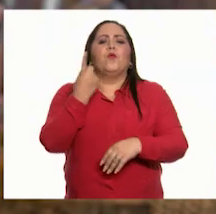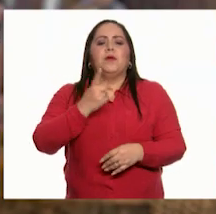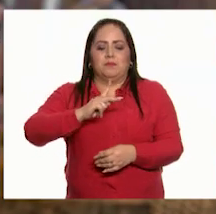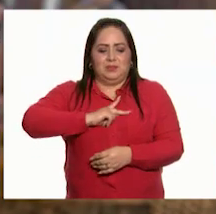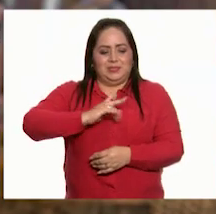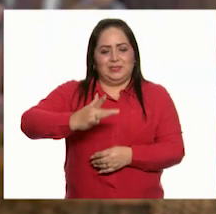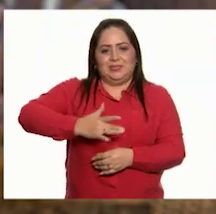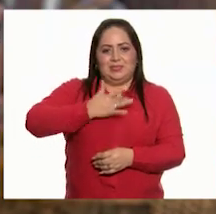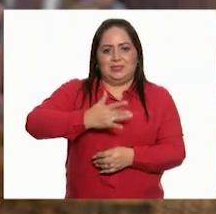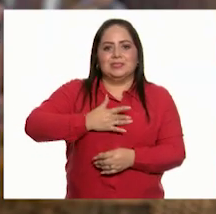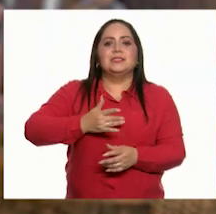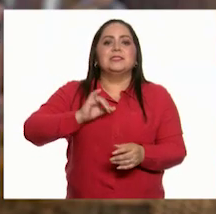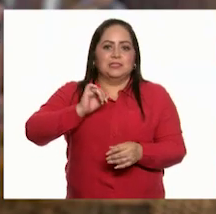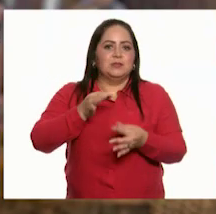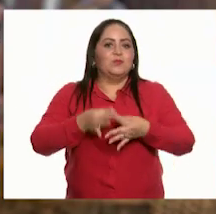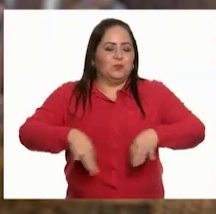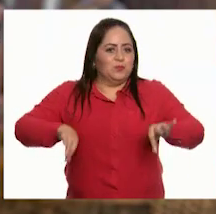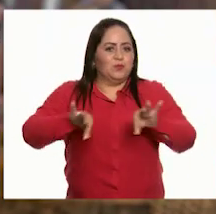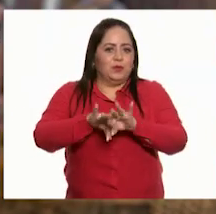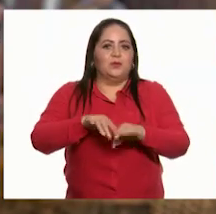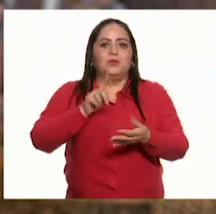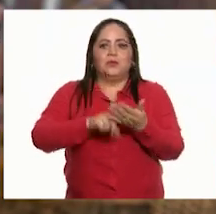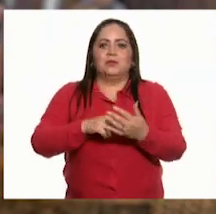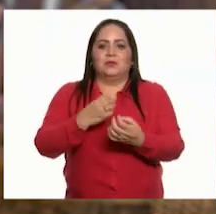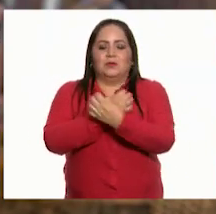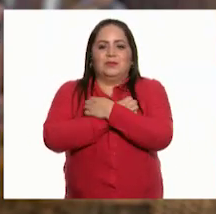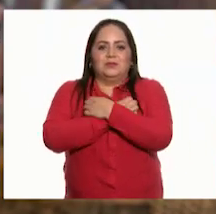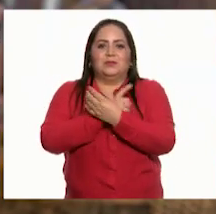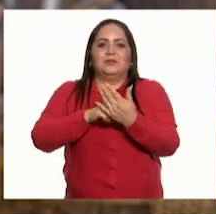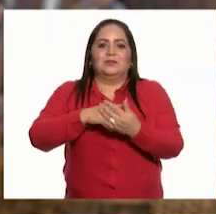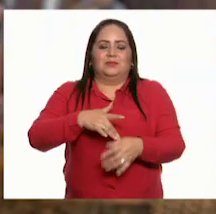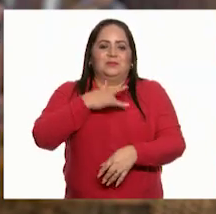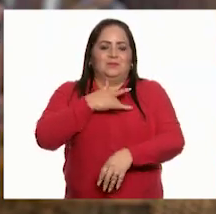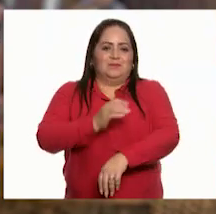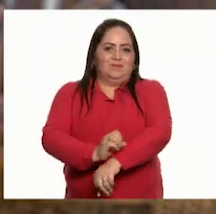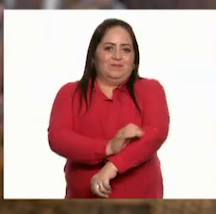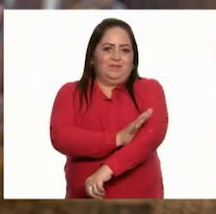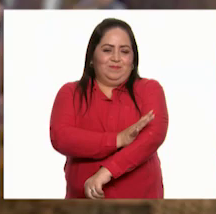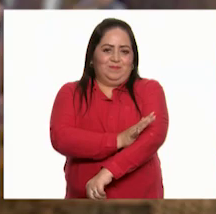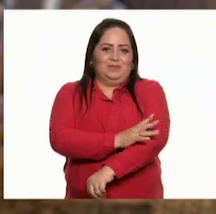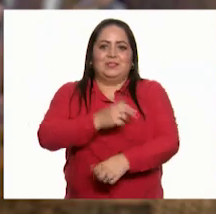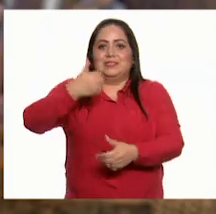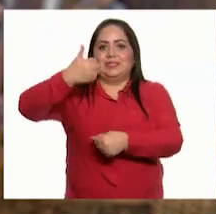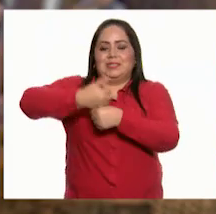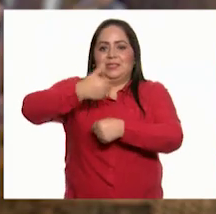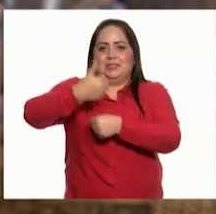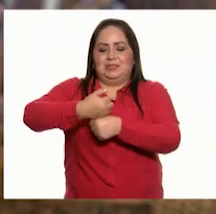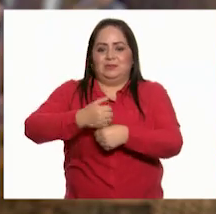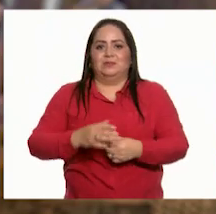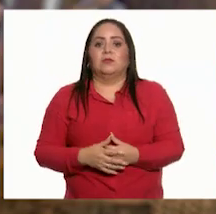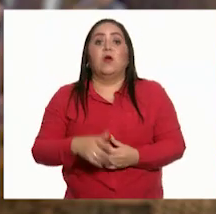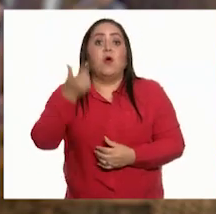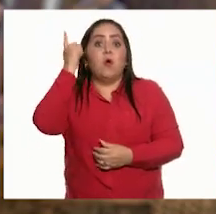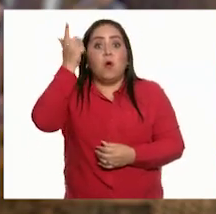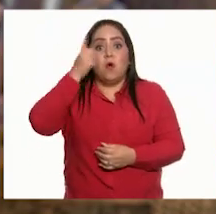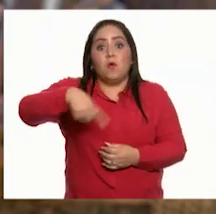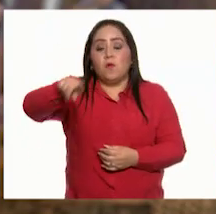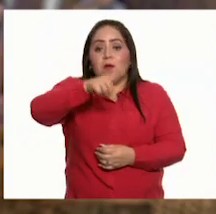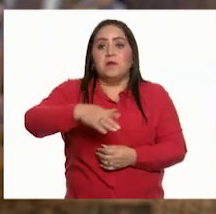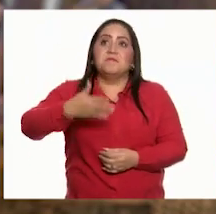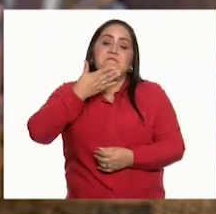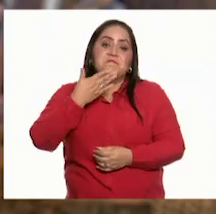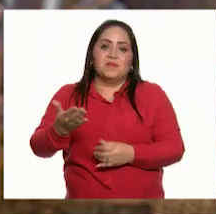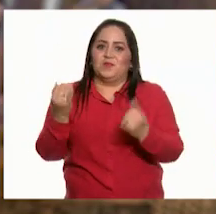sentimientos sí importan De educación socioemocional de sexto grado Espero que lo hayan